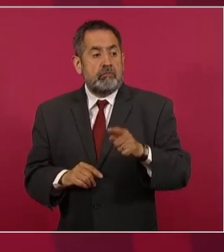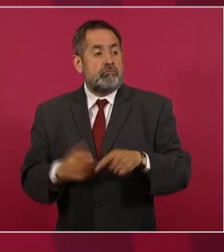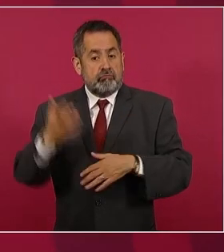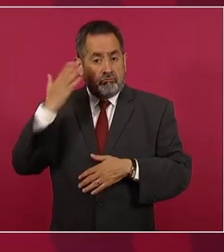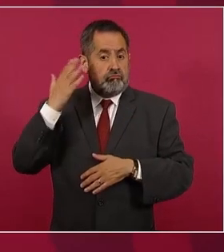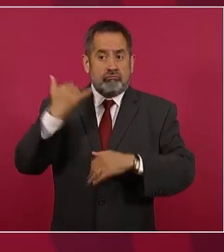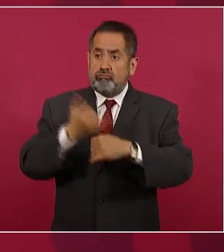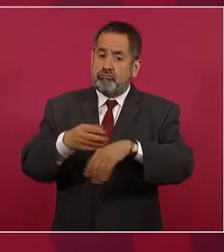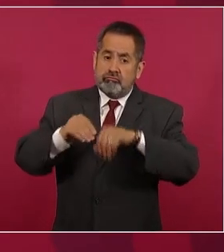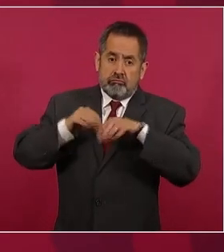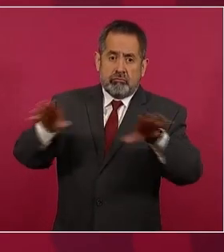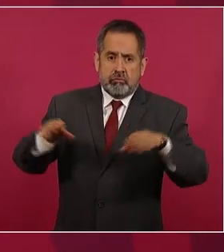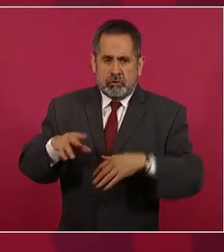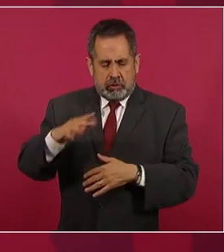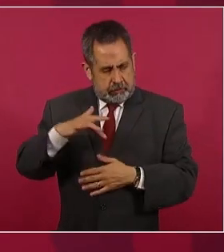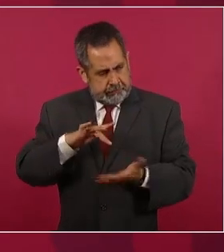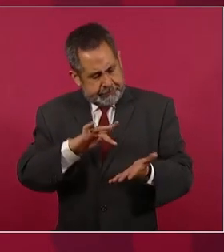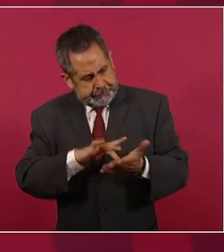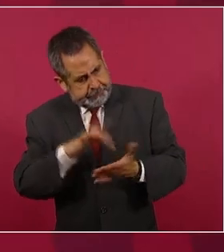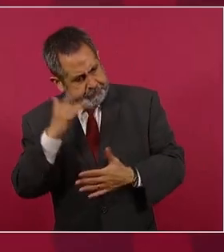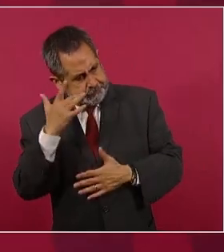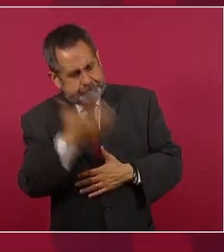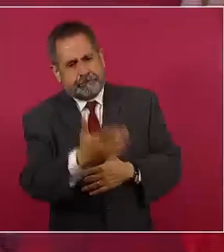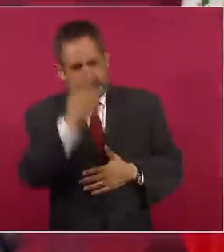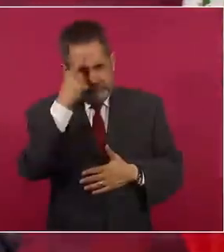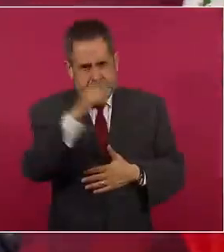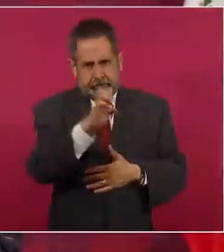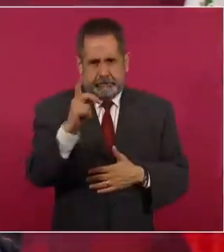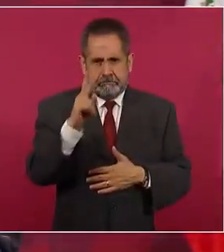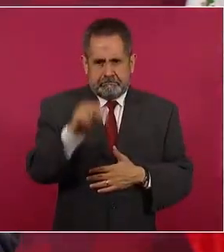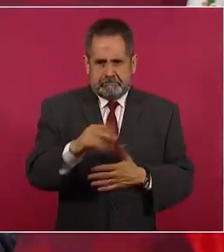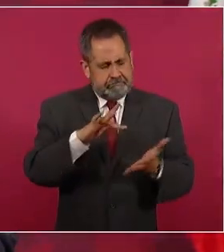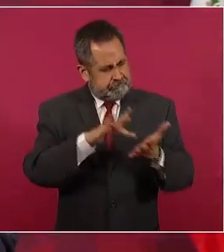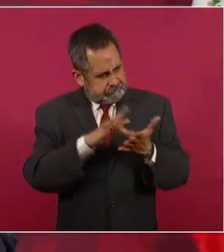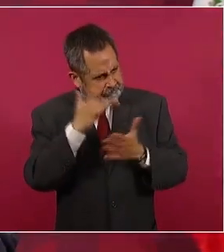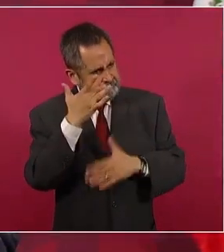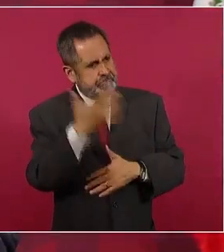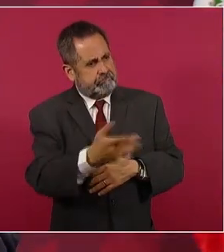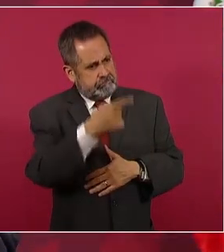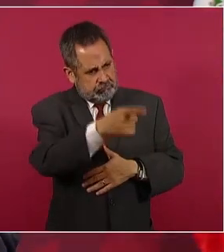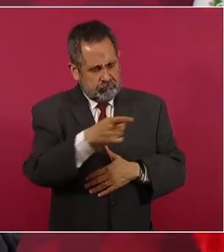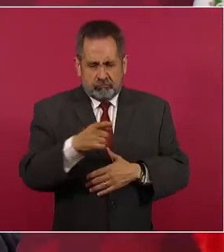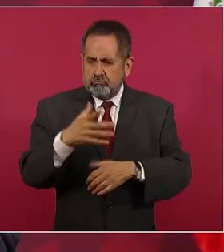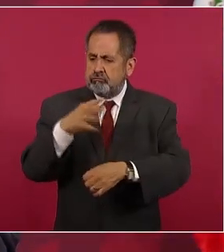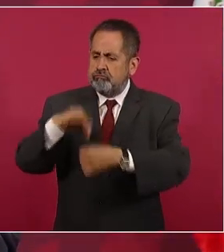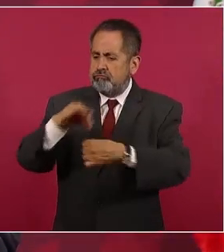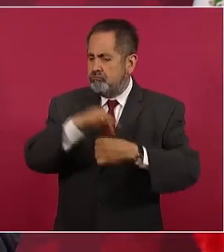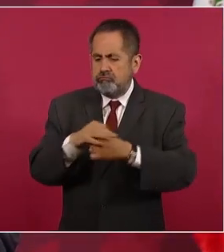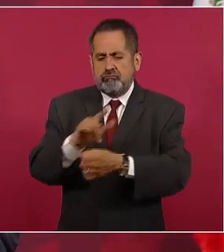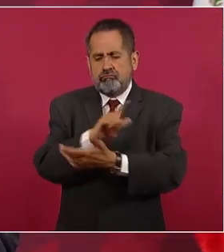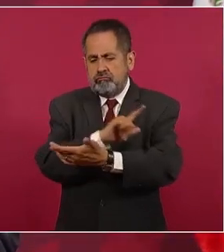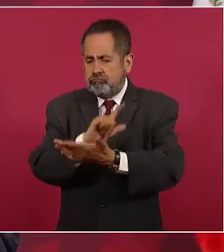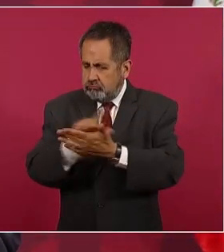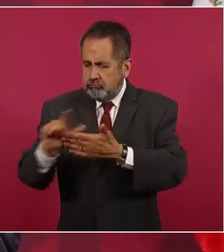a conocer y le agradecí cuando tomé posesión, porque